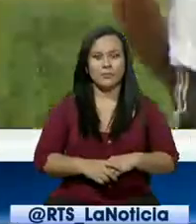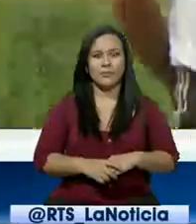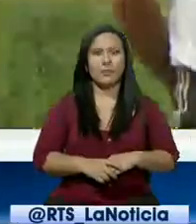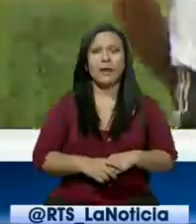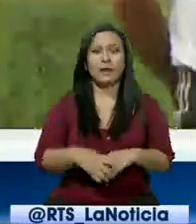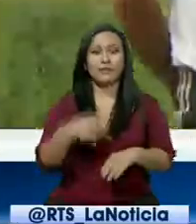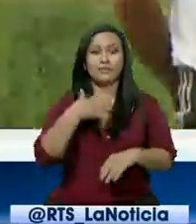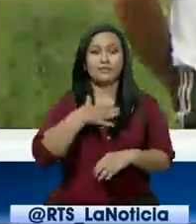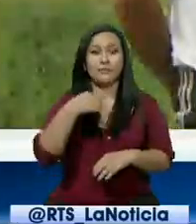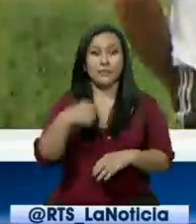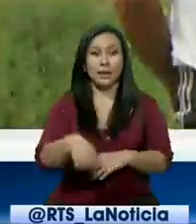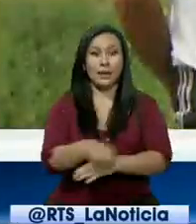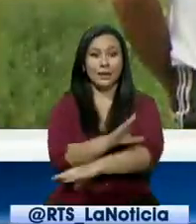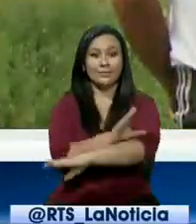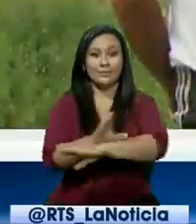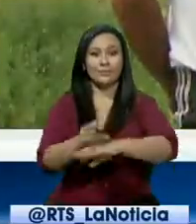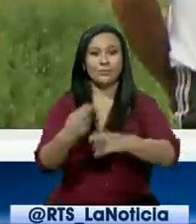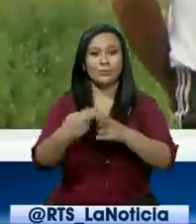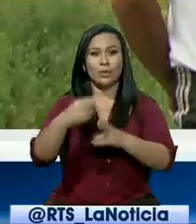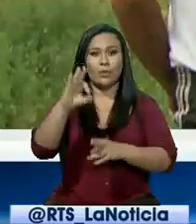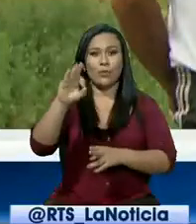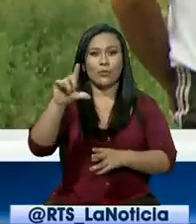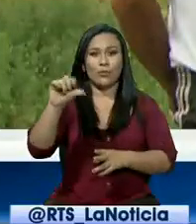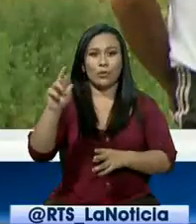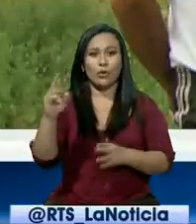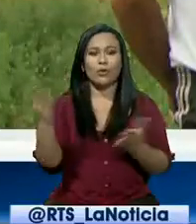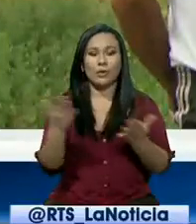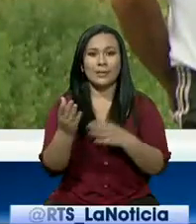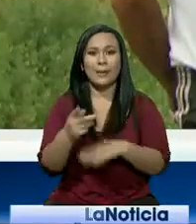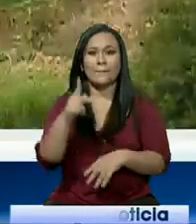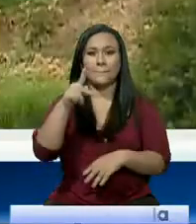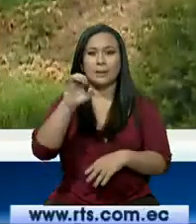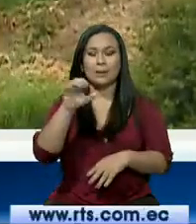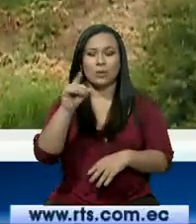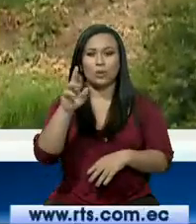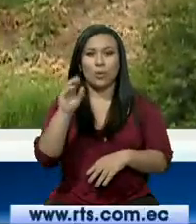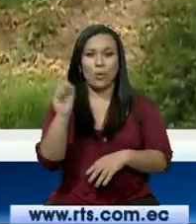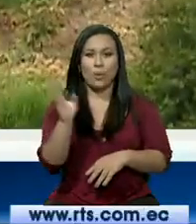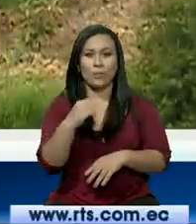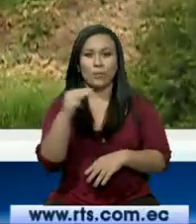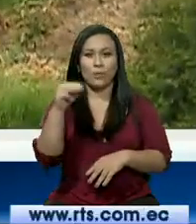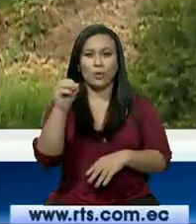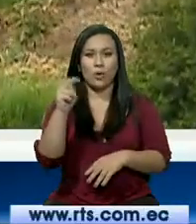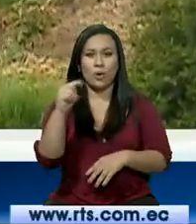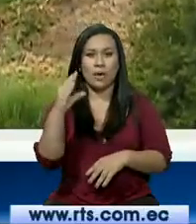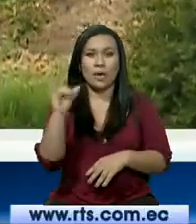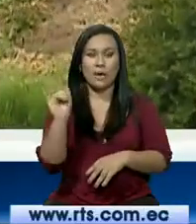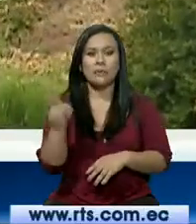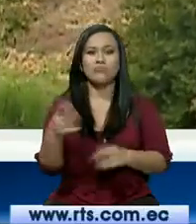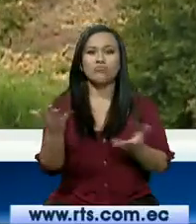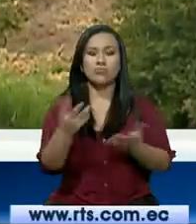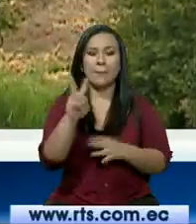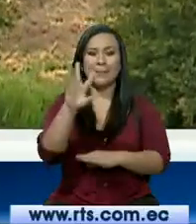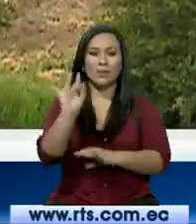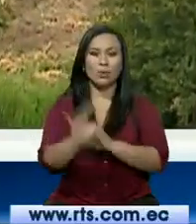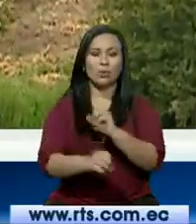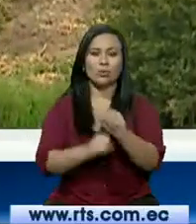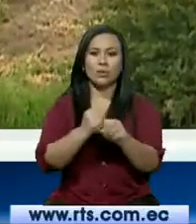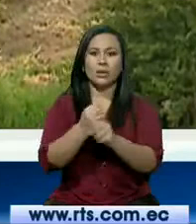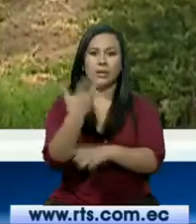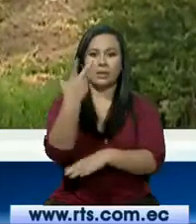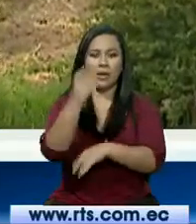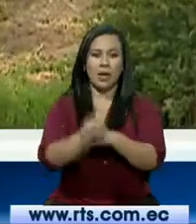Estamos en la granja Flor, que está ubicada en el Cantón Pedro Moncayo. Esta granja tiene 28 años y hace tres años decidieron